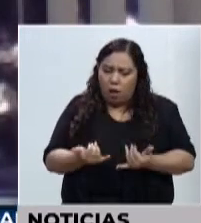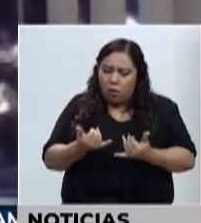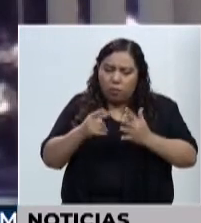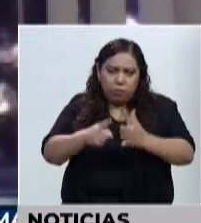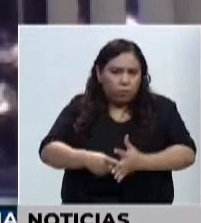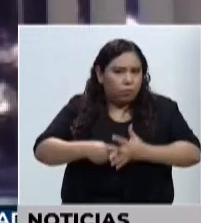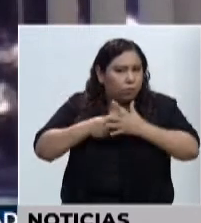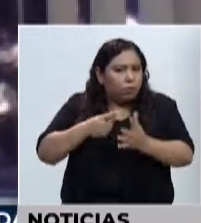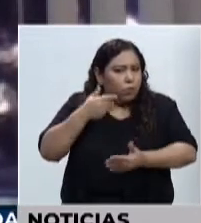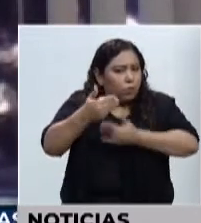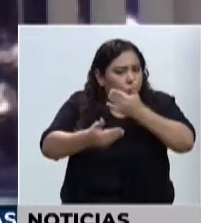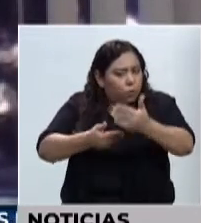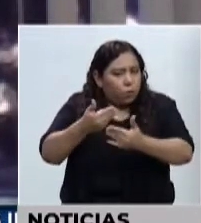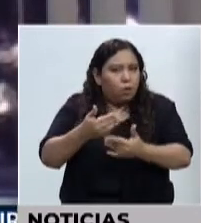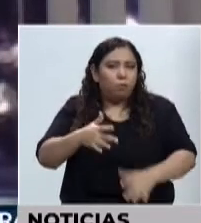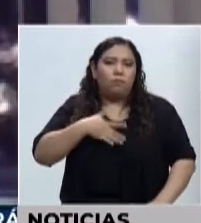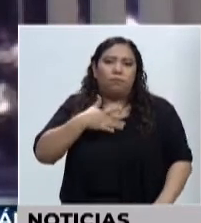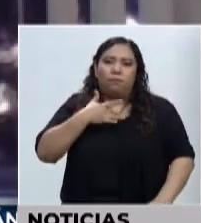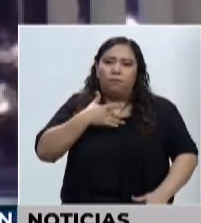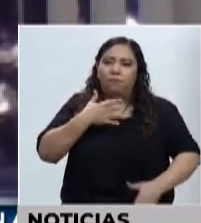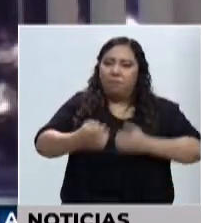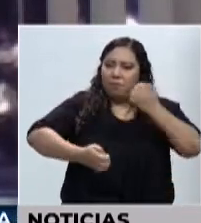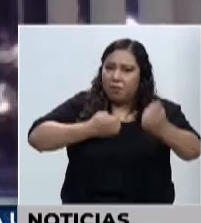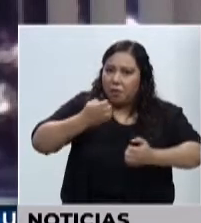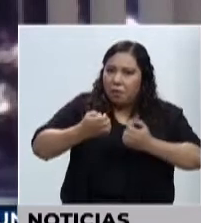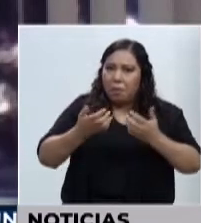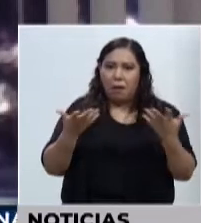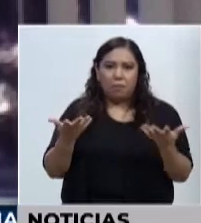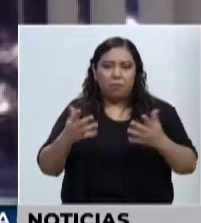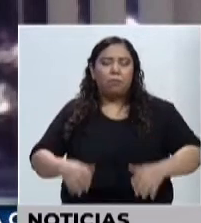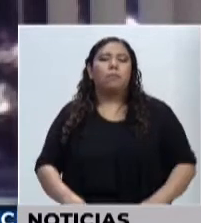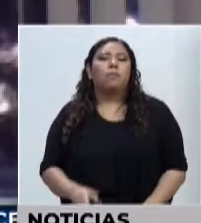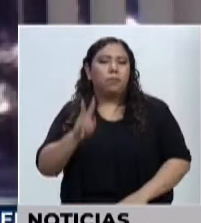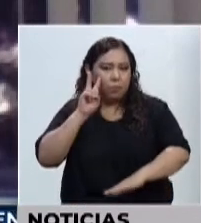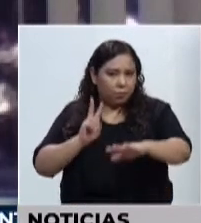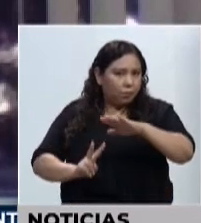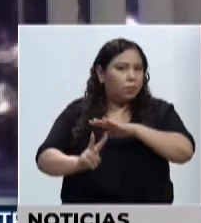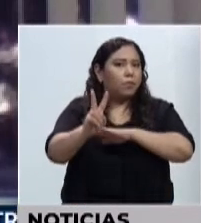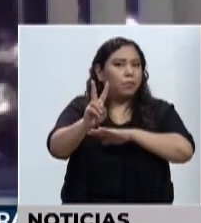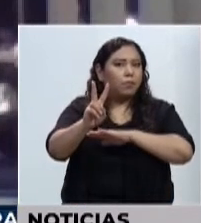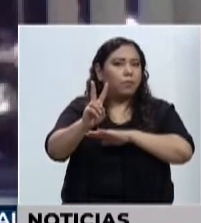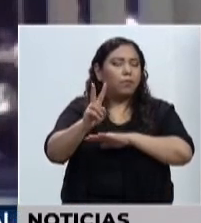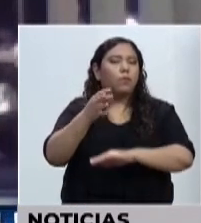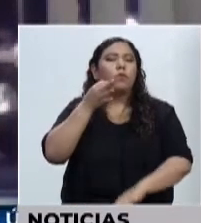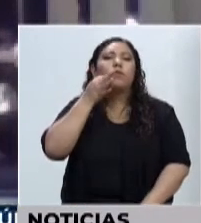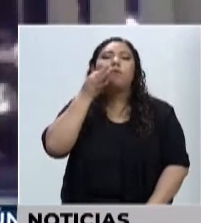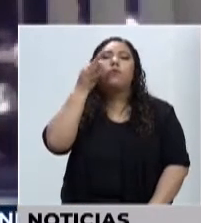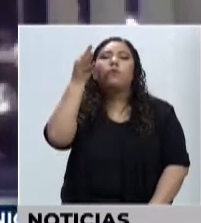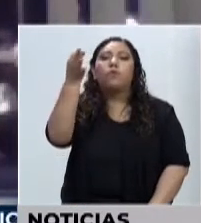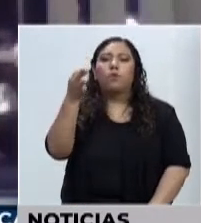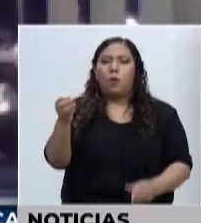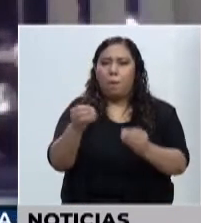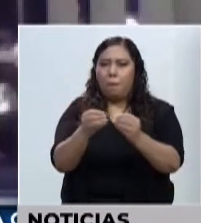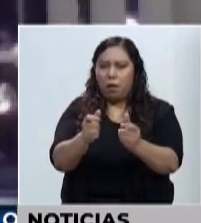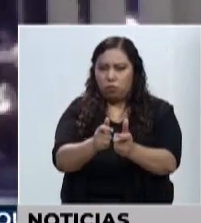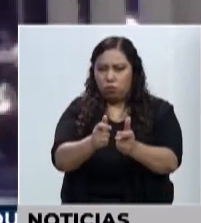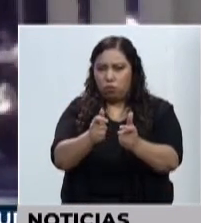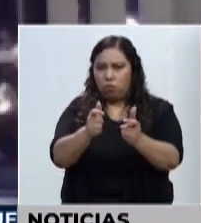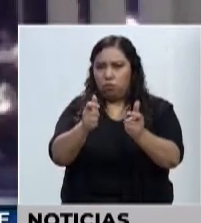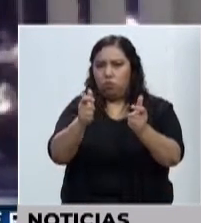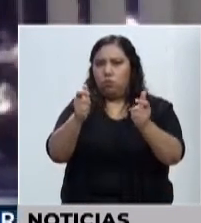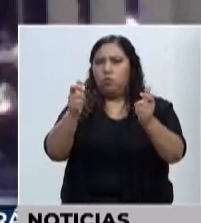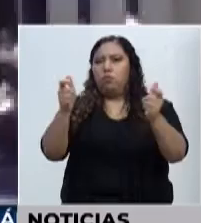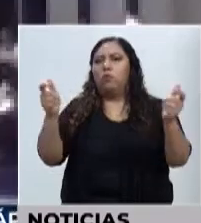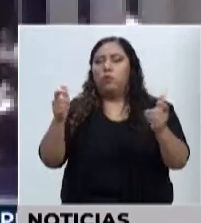pero con mucho entusiasmo y con una visión de un ente que realmente logre